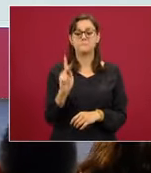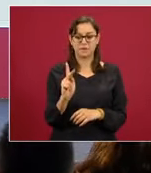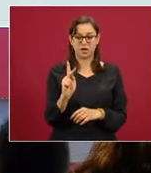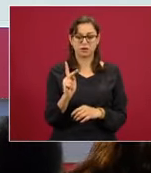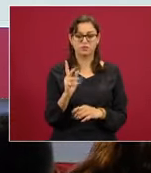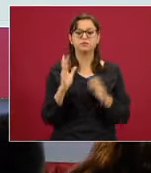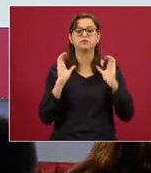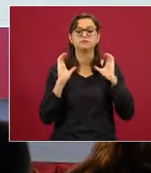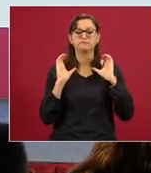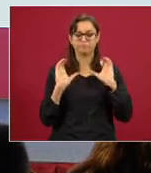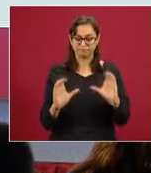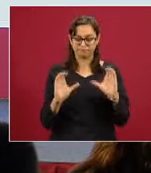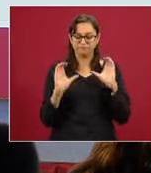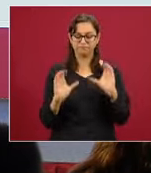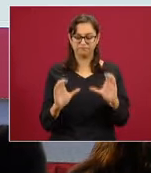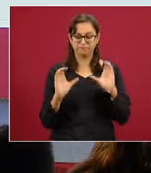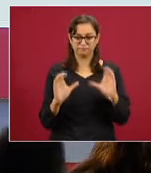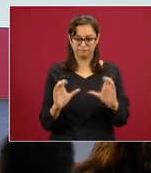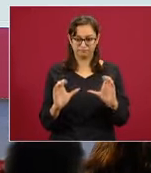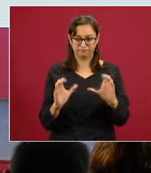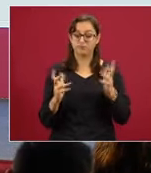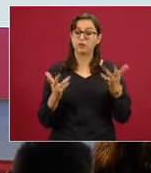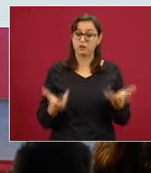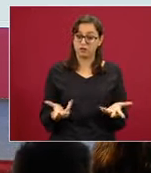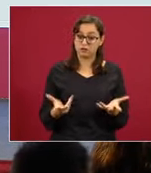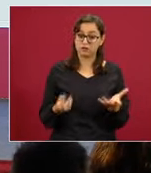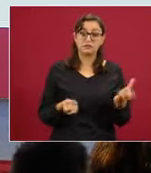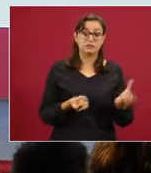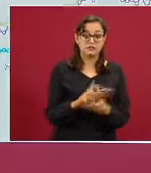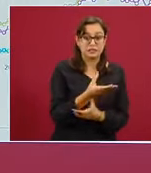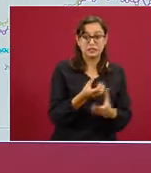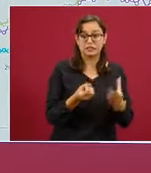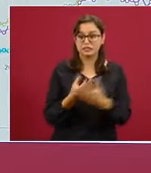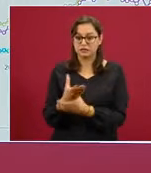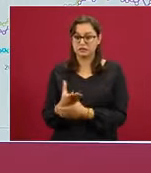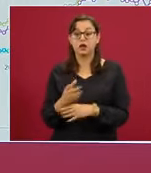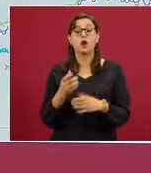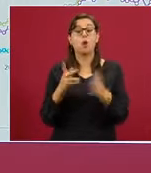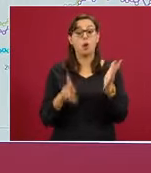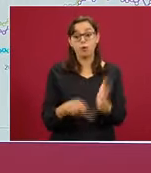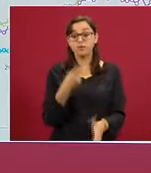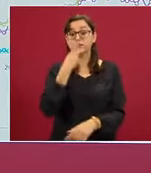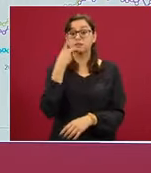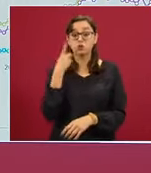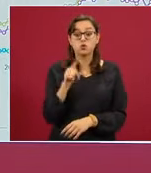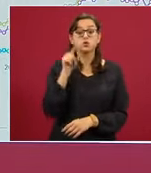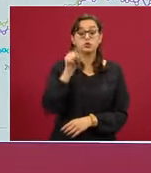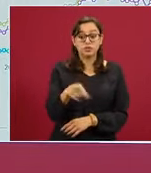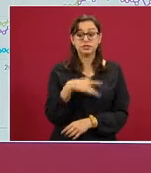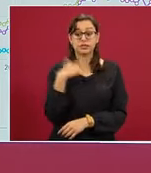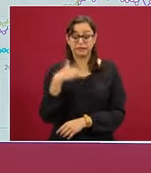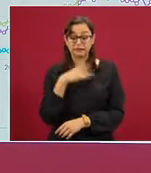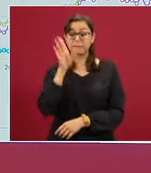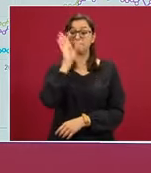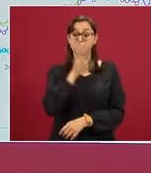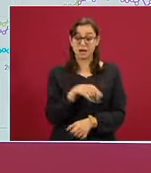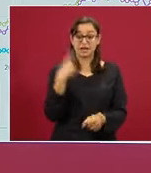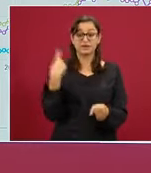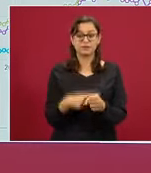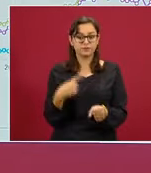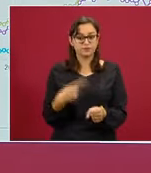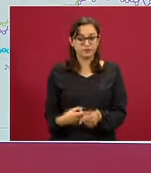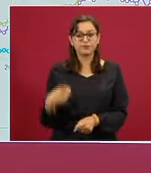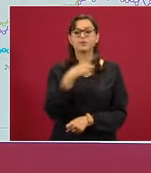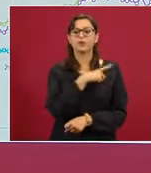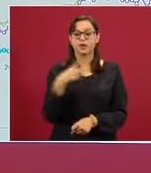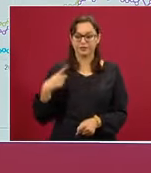el desconfinamiento y reiteramos, no se espere. Si tiene síntomas de COVID, acuda lo más